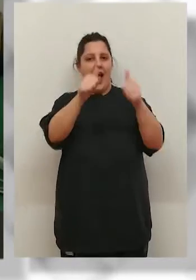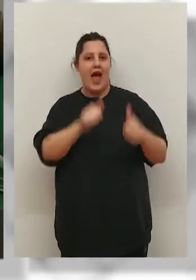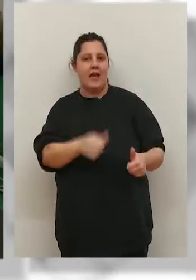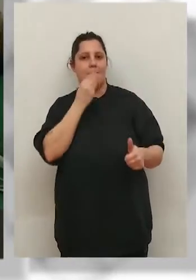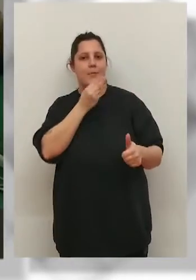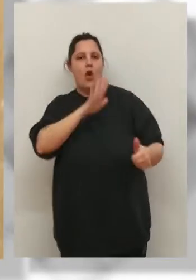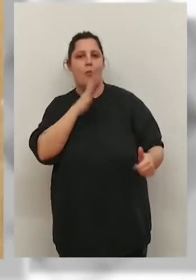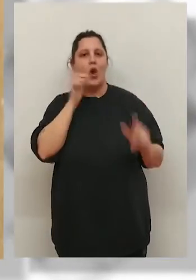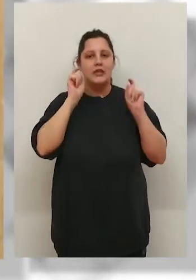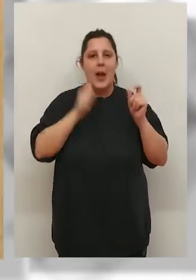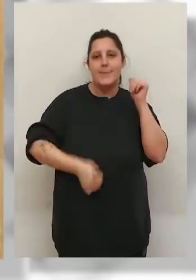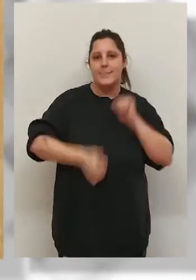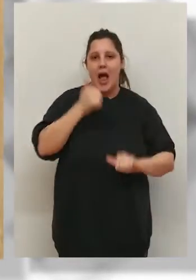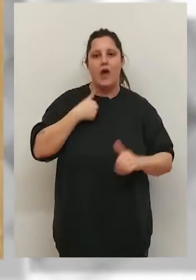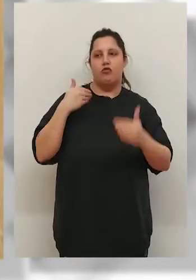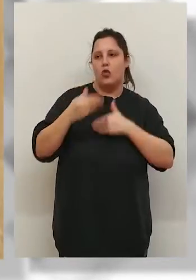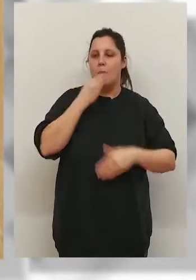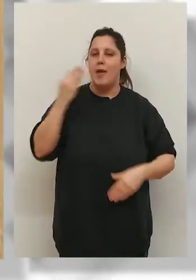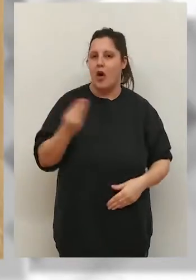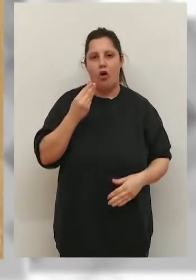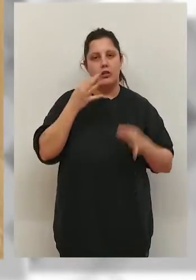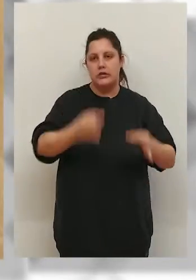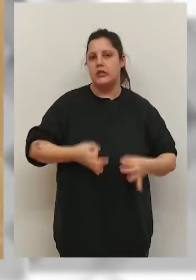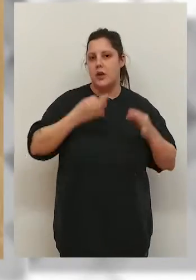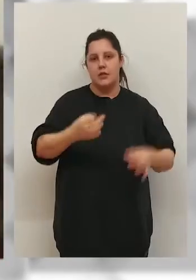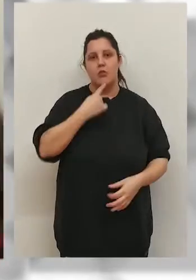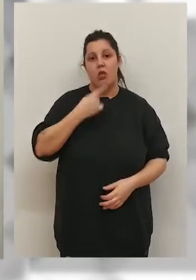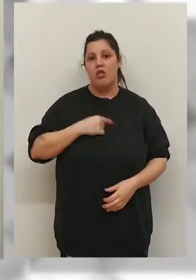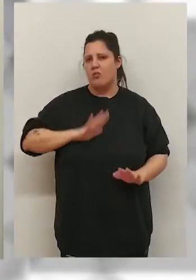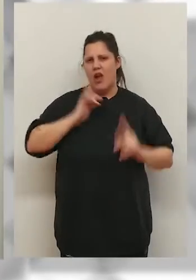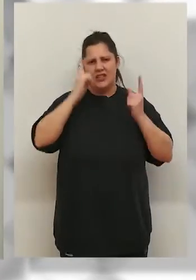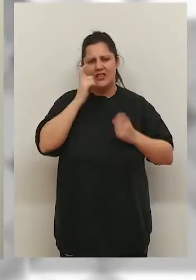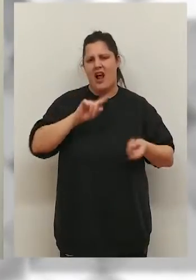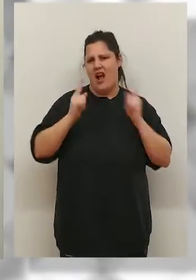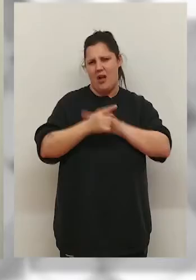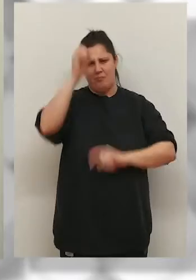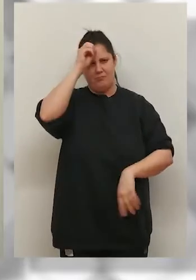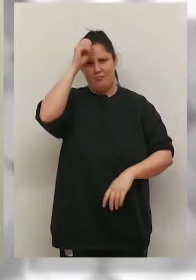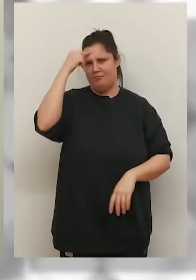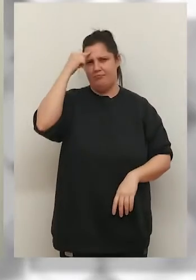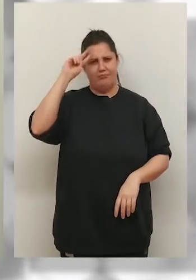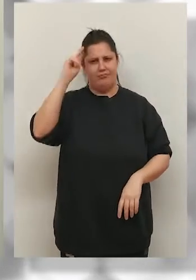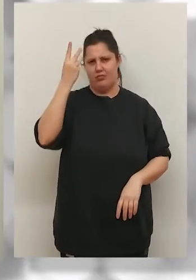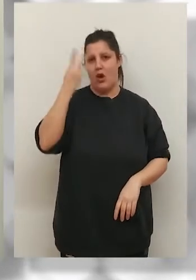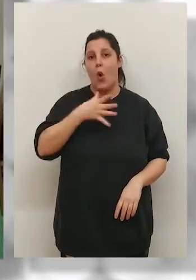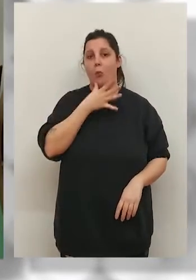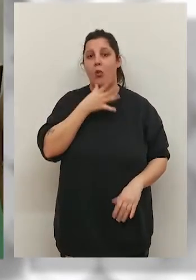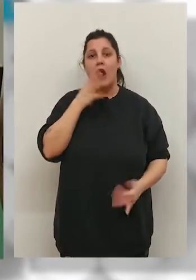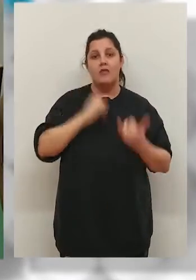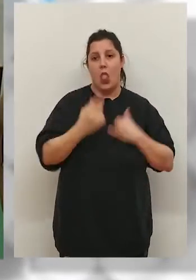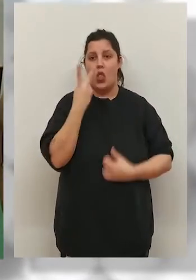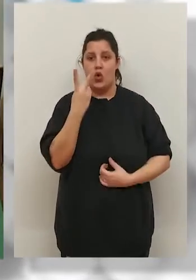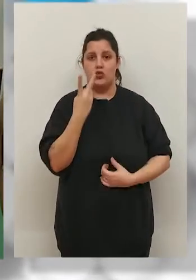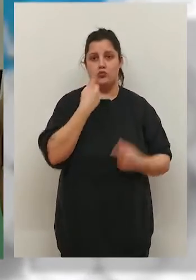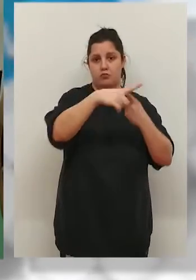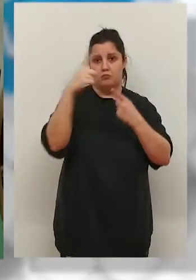elegir una carrera es algo que te va a enseñar más y vas a tener un mejor futuro. Pero yo creo que eso hay que intentar cambiarlo más que nada porque al fin y al